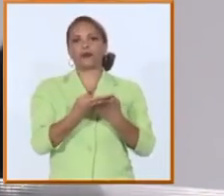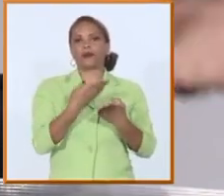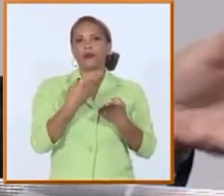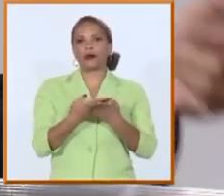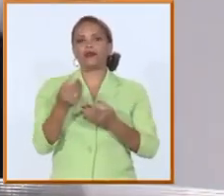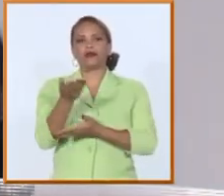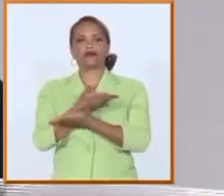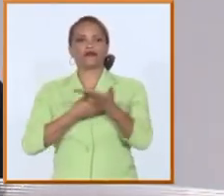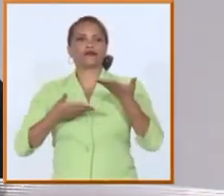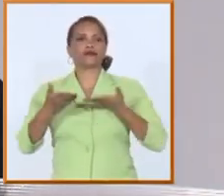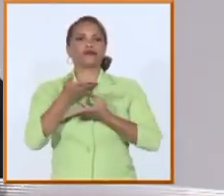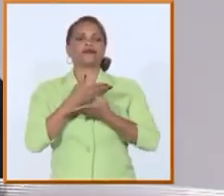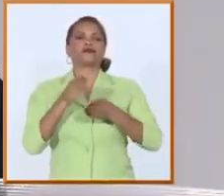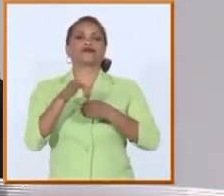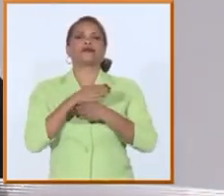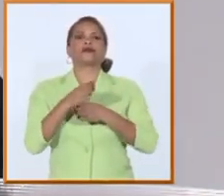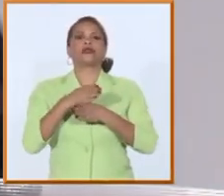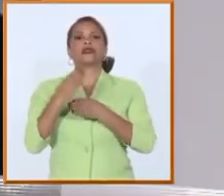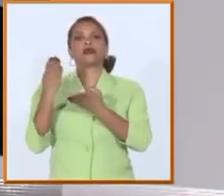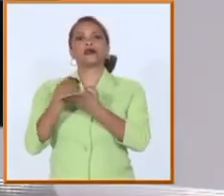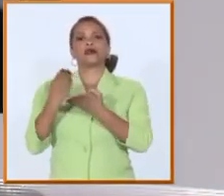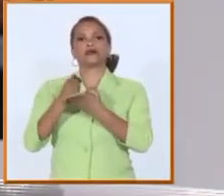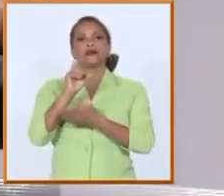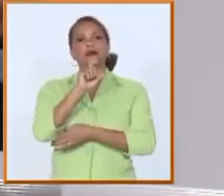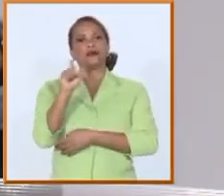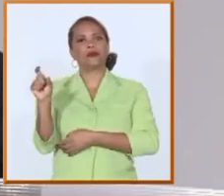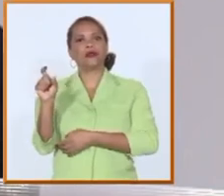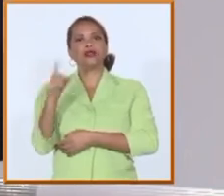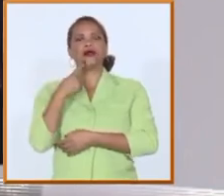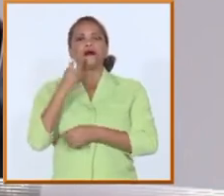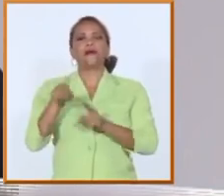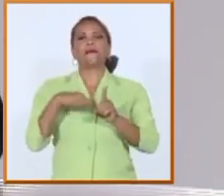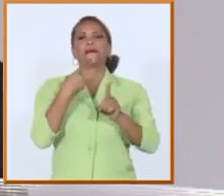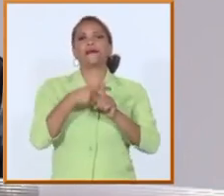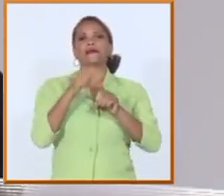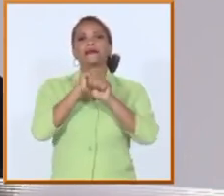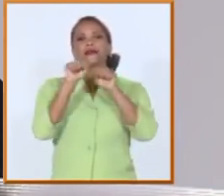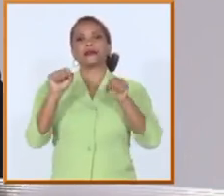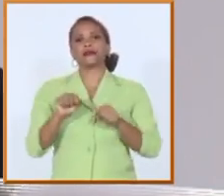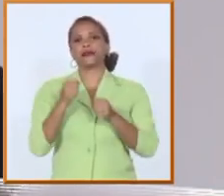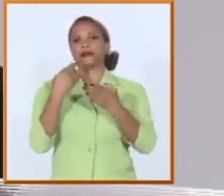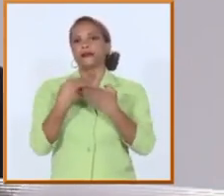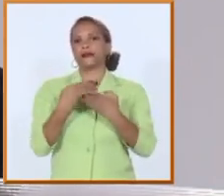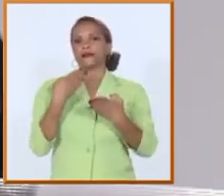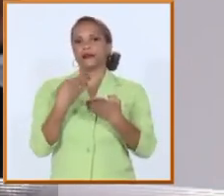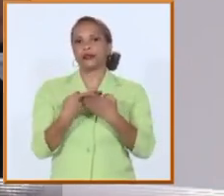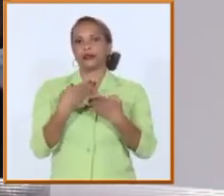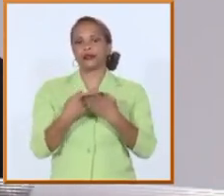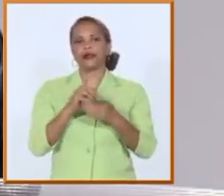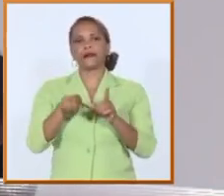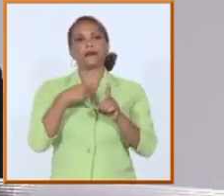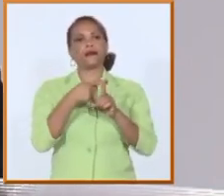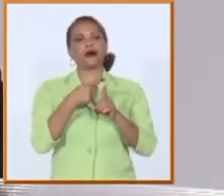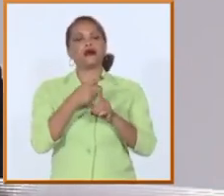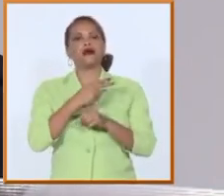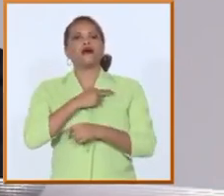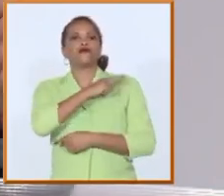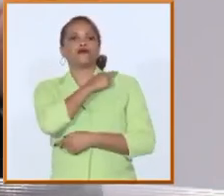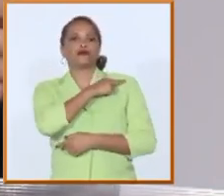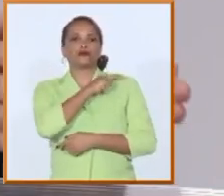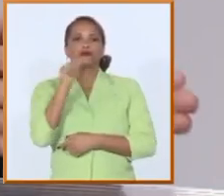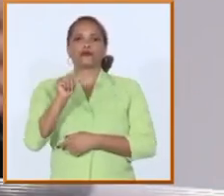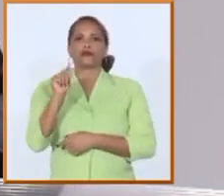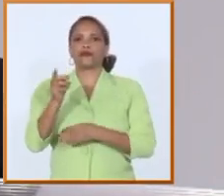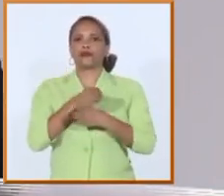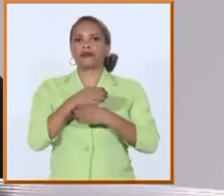intercambiando con los diferentes organismos formadores y con el sistema empresarial y con funcionarios dirigentes de diferentes organismos